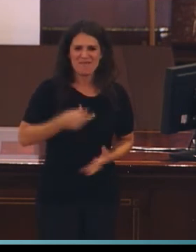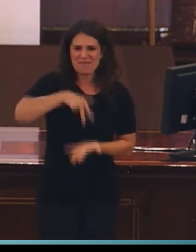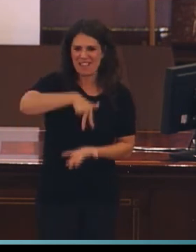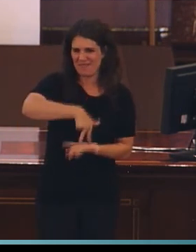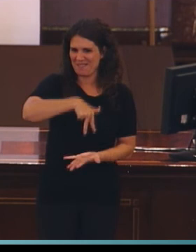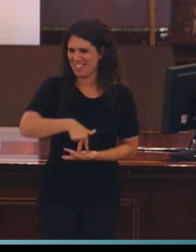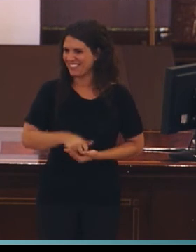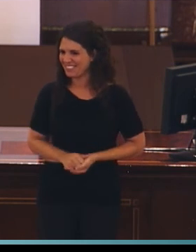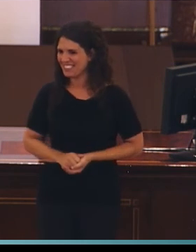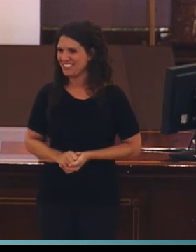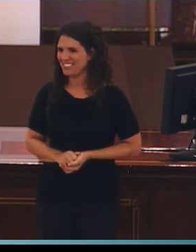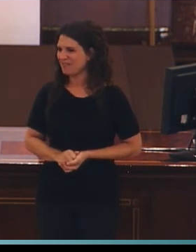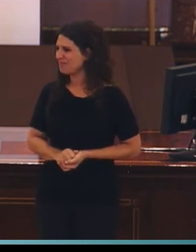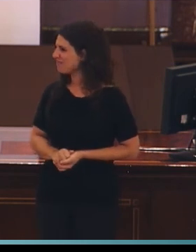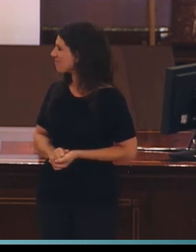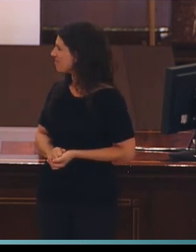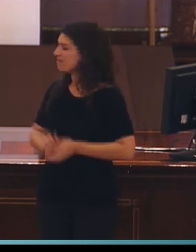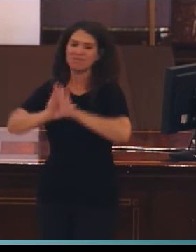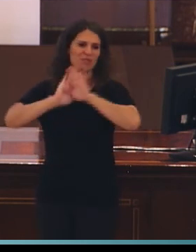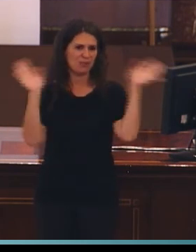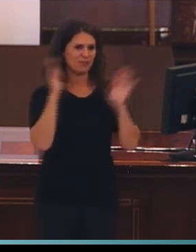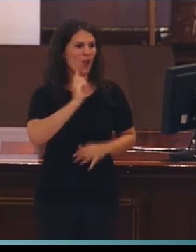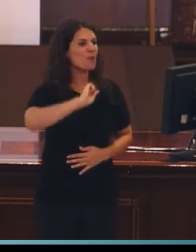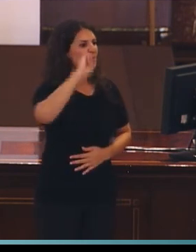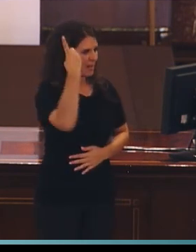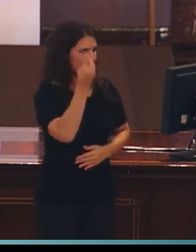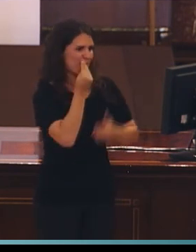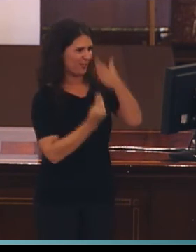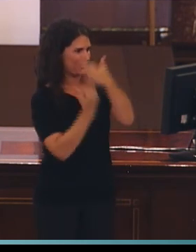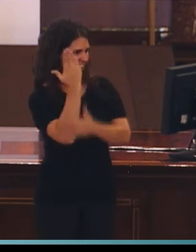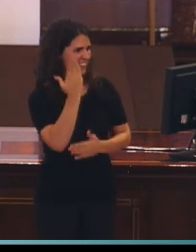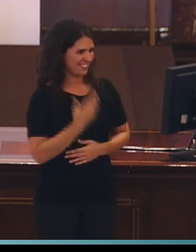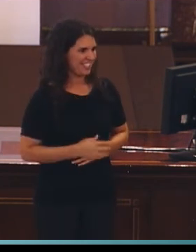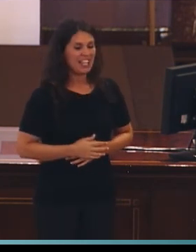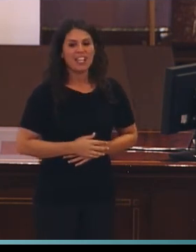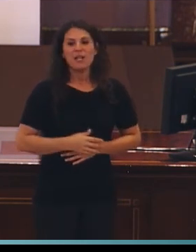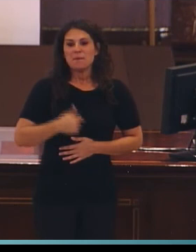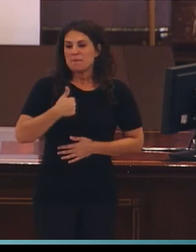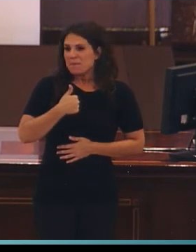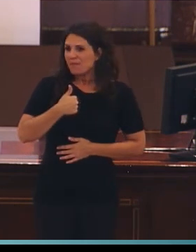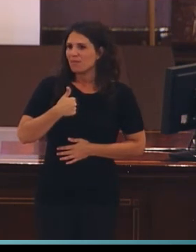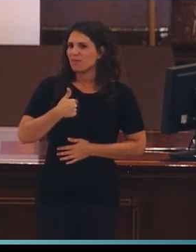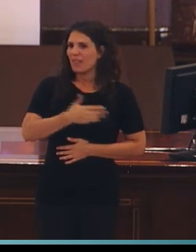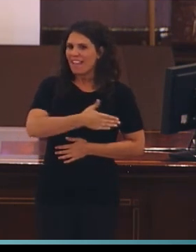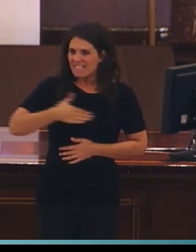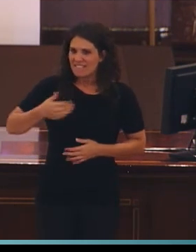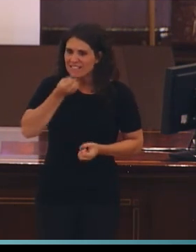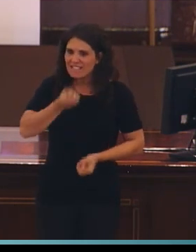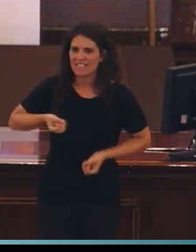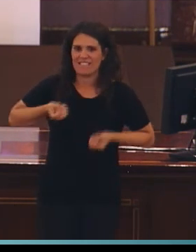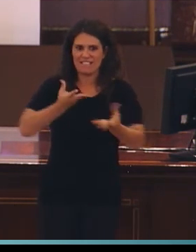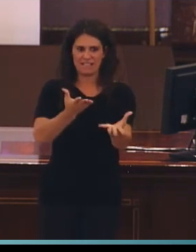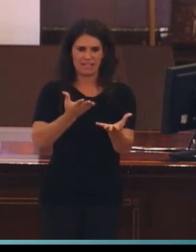En primer lugar, buenos días y quisiera expresar mi enorme